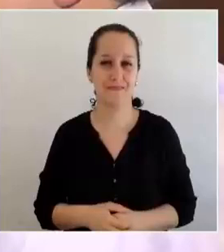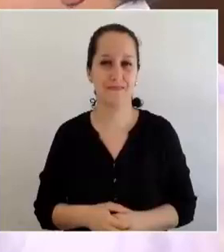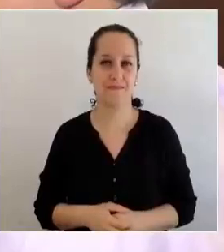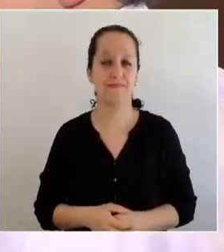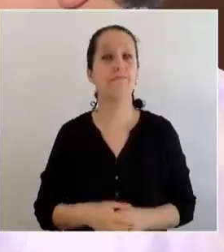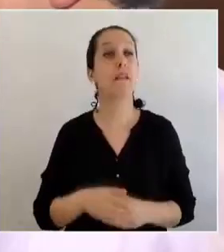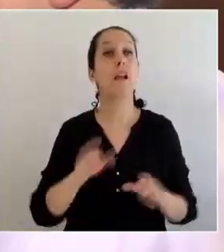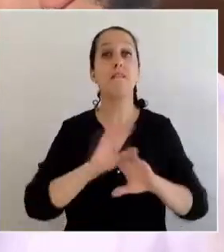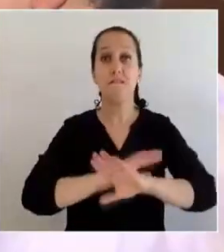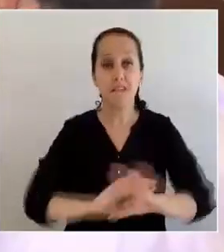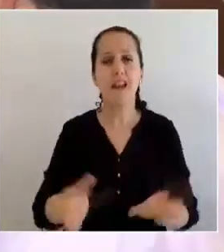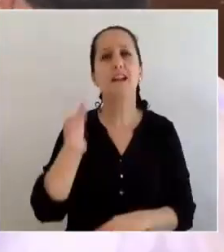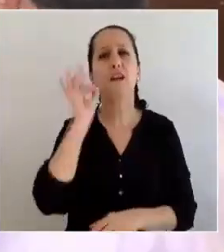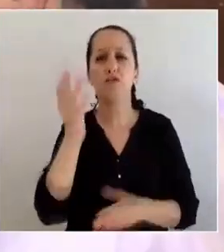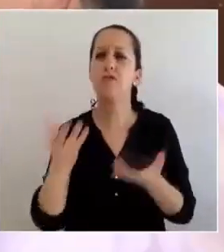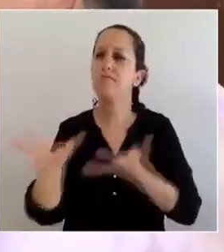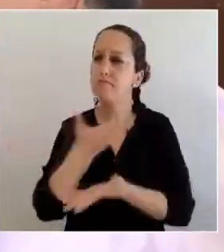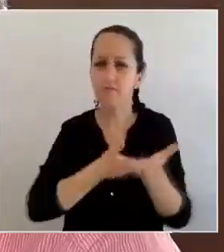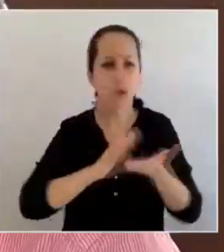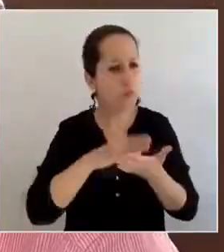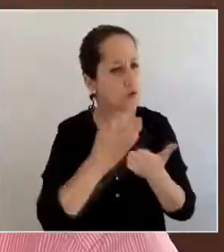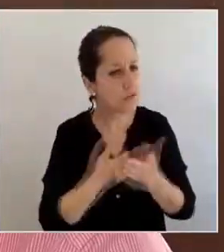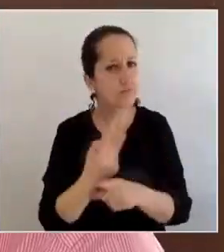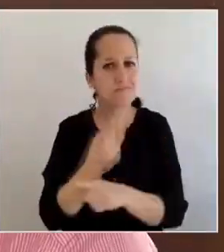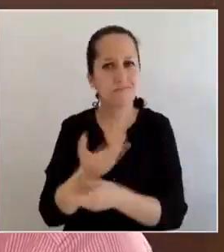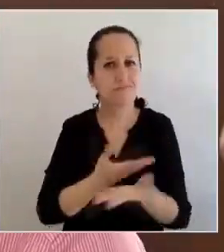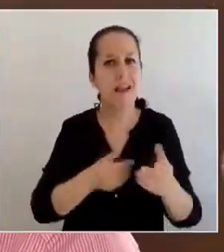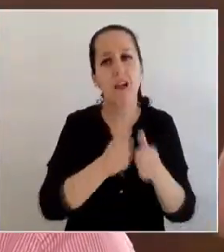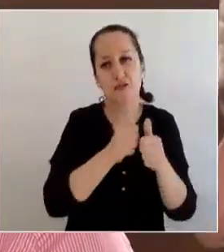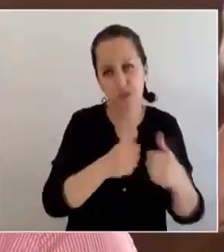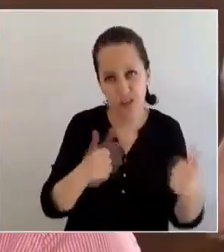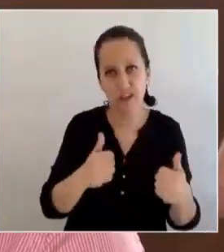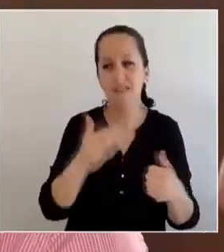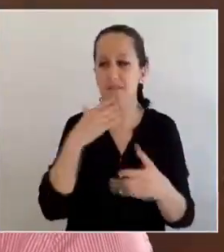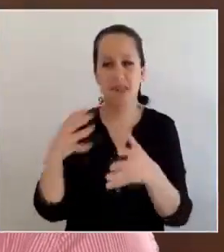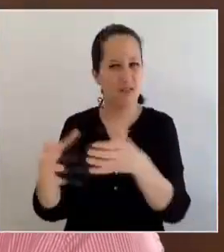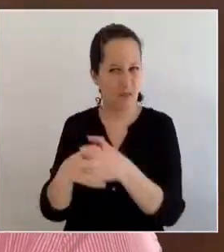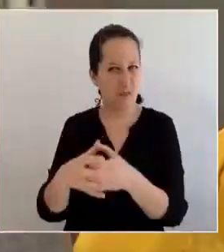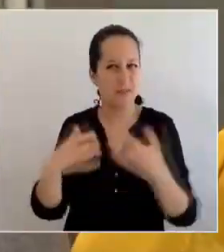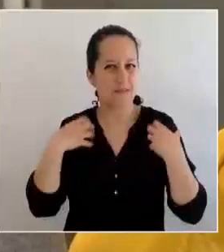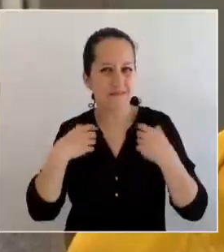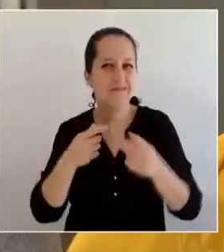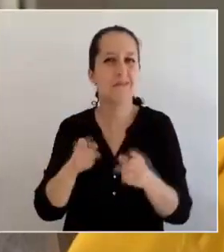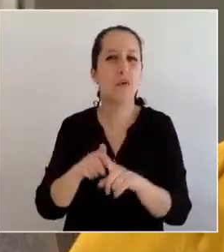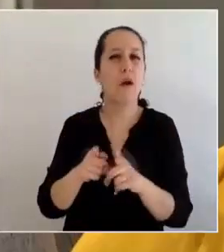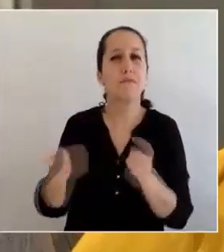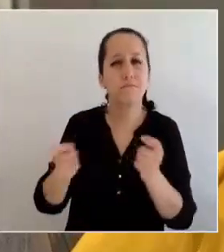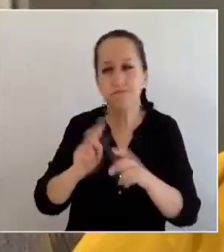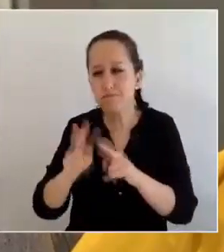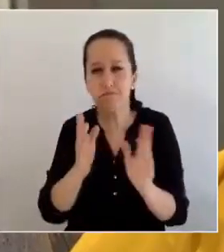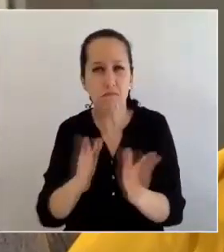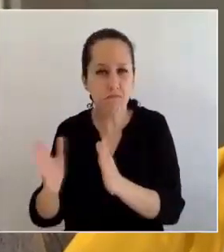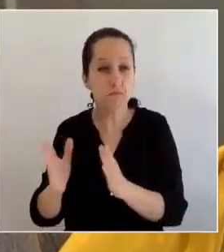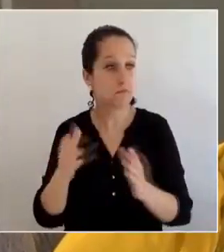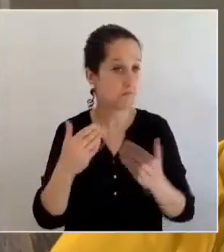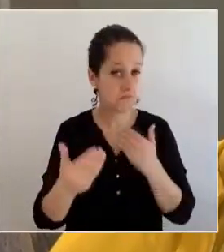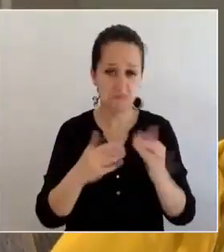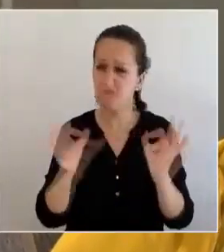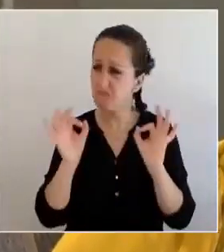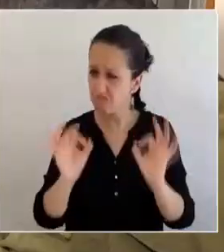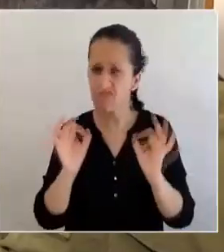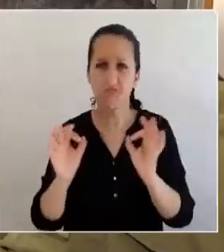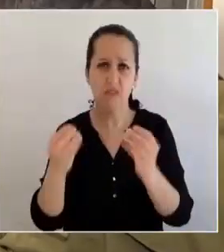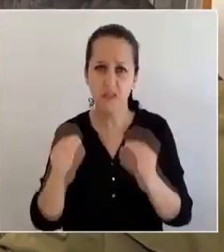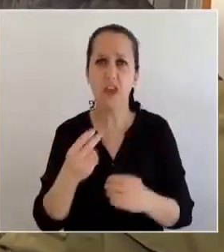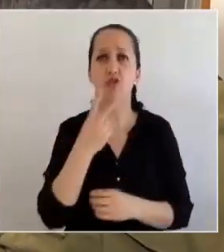Tras reunión de evaluación, autoridades locales, junto a representantes de la producción del evento, realizaron un positivo